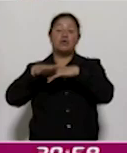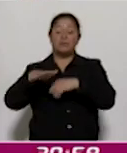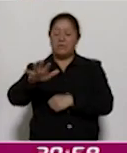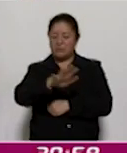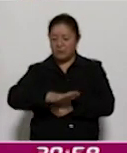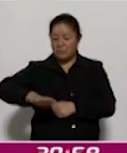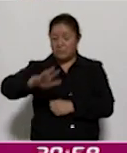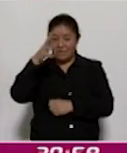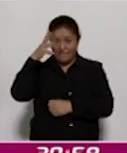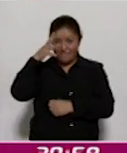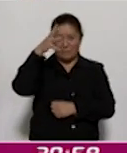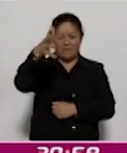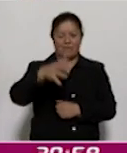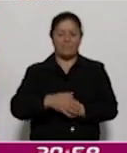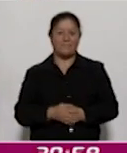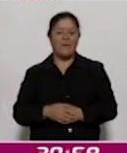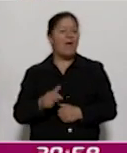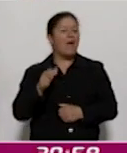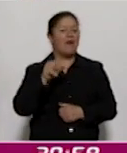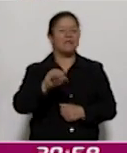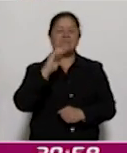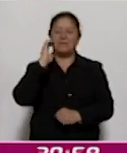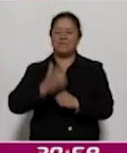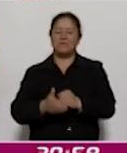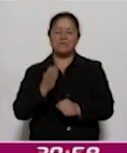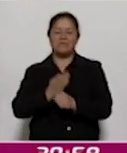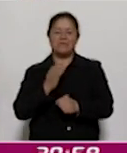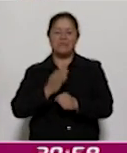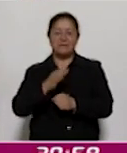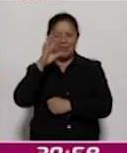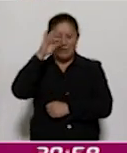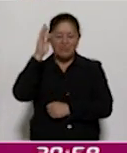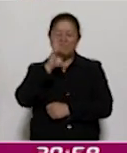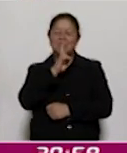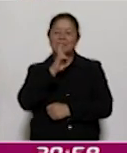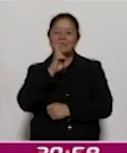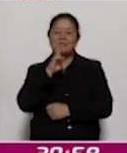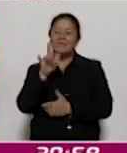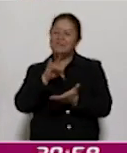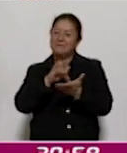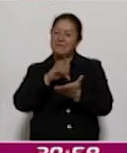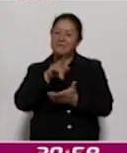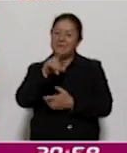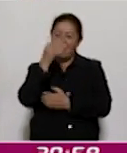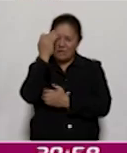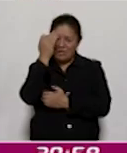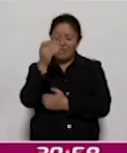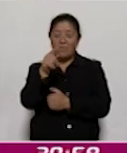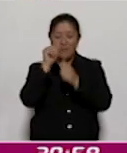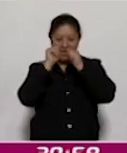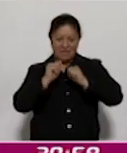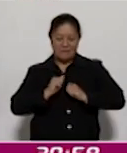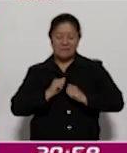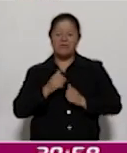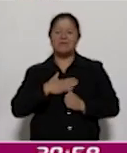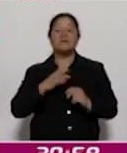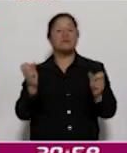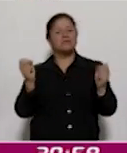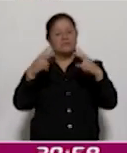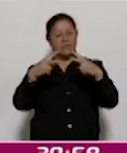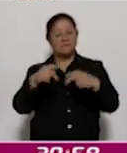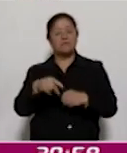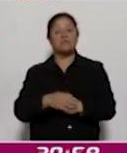Con esta información finalizamos esta tercera emisión de Corazis Noticias. agradecemos su tiempo y su atención. Le estaremos esperando